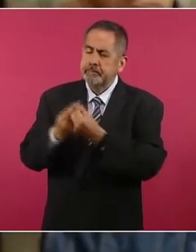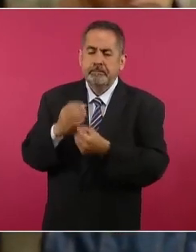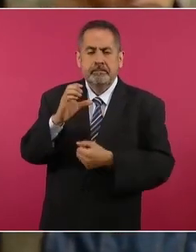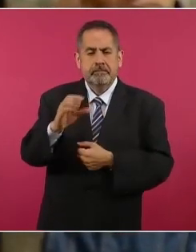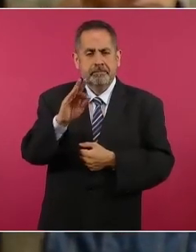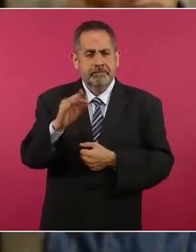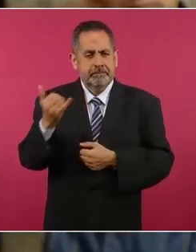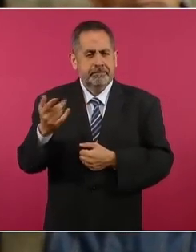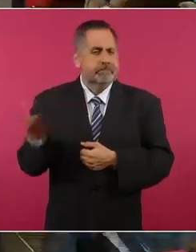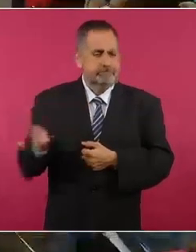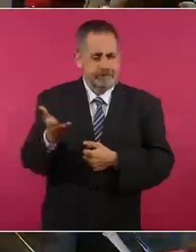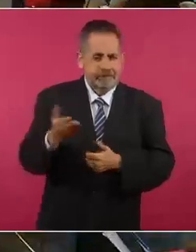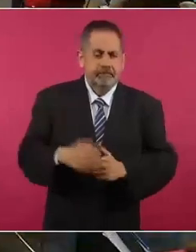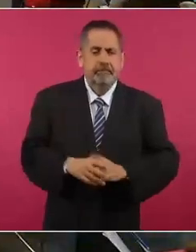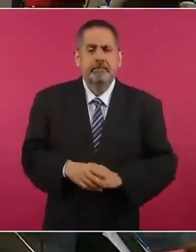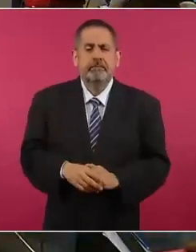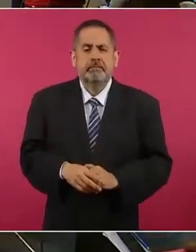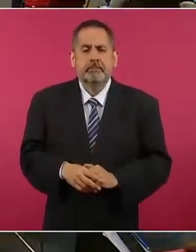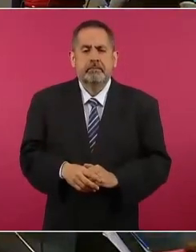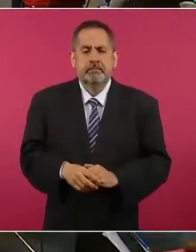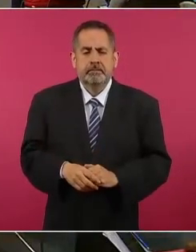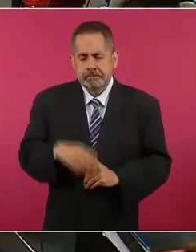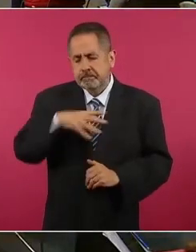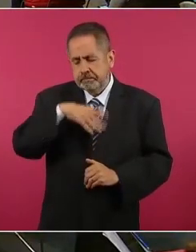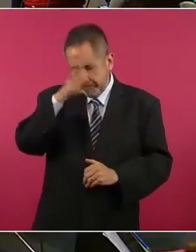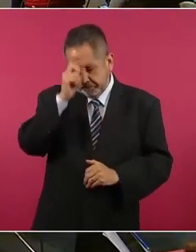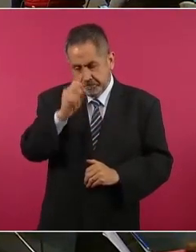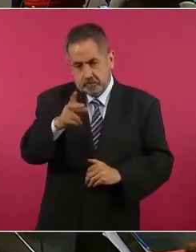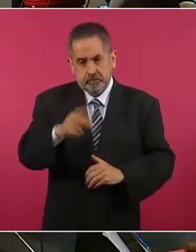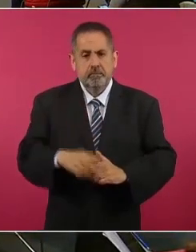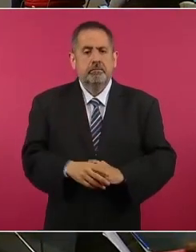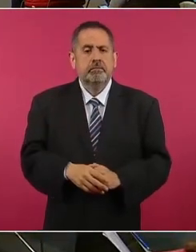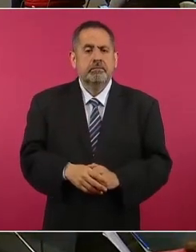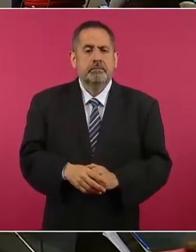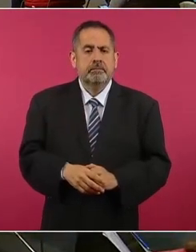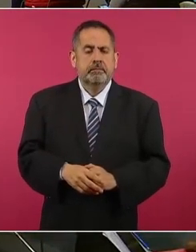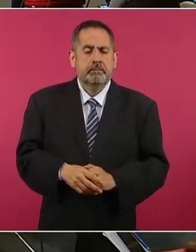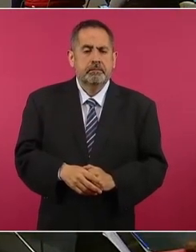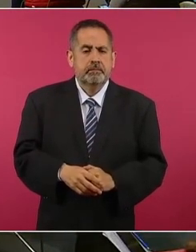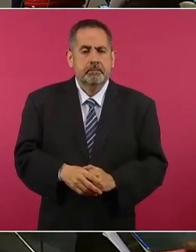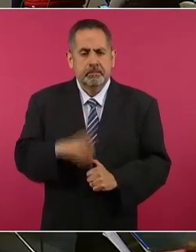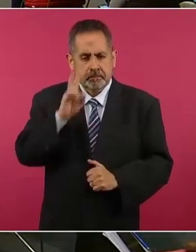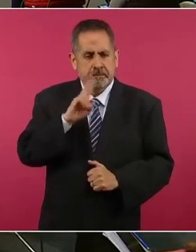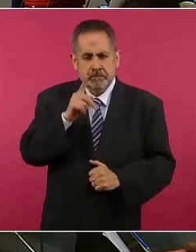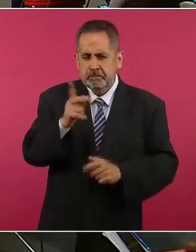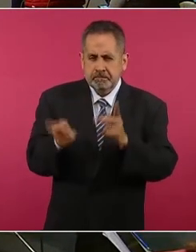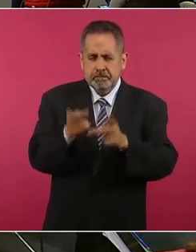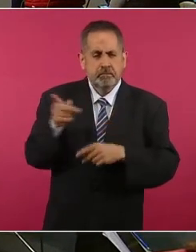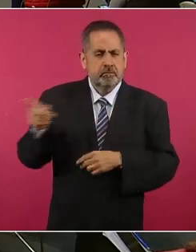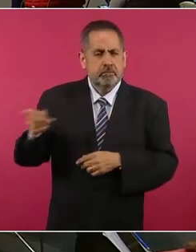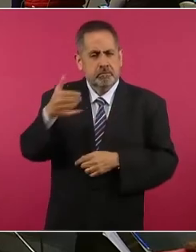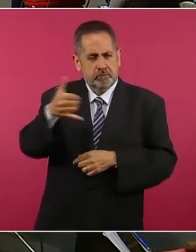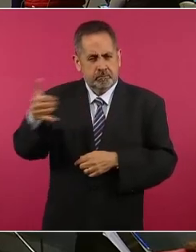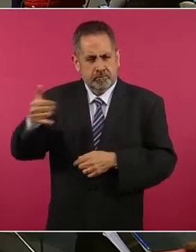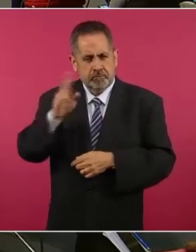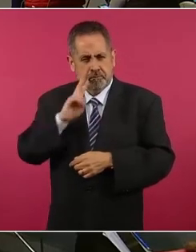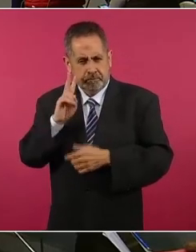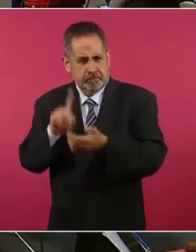Federal de Electricidad, presidente. Sí, de acuerdo. Vamos a ver lo del Infonavit, de todas formas